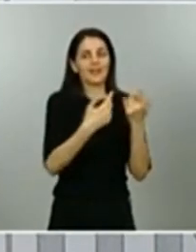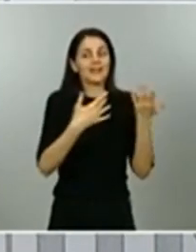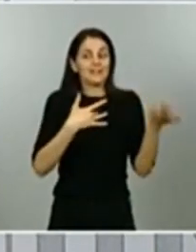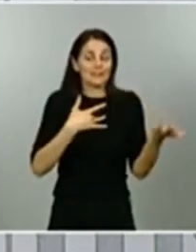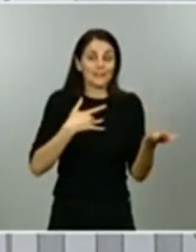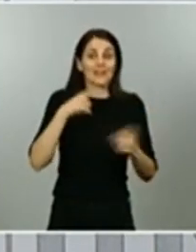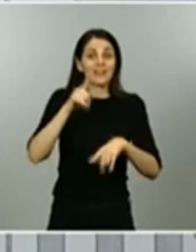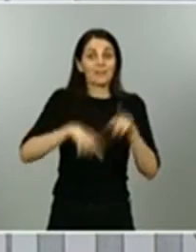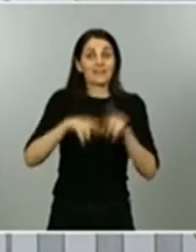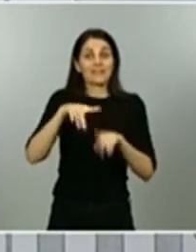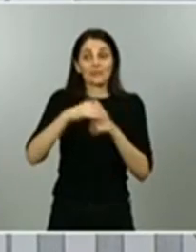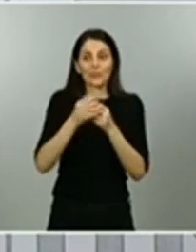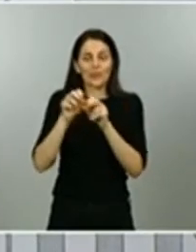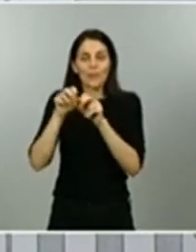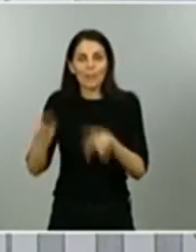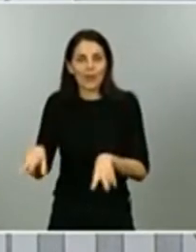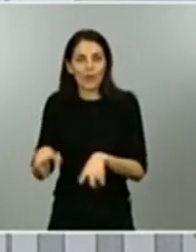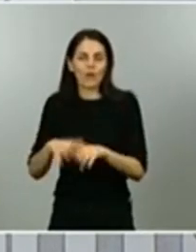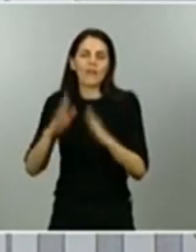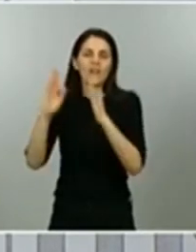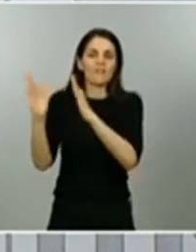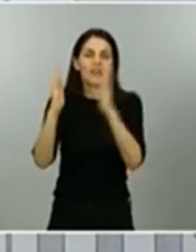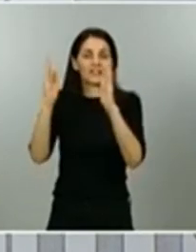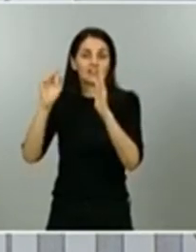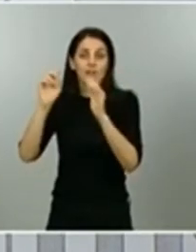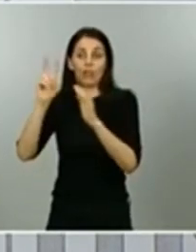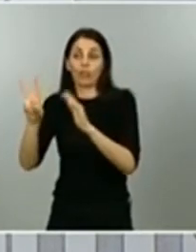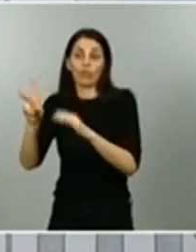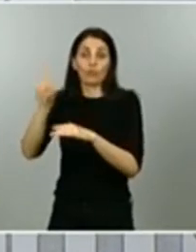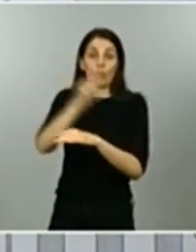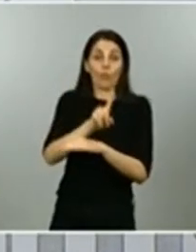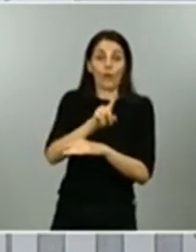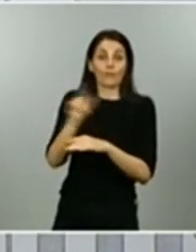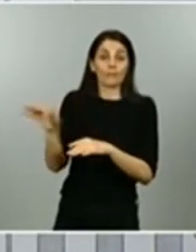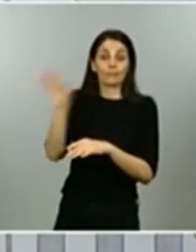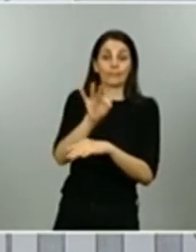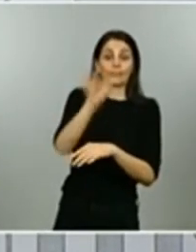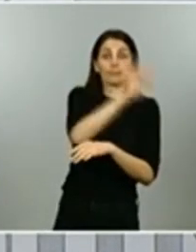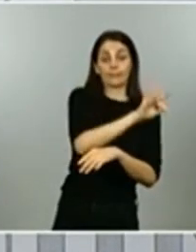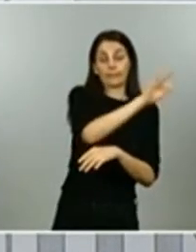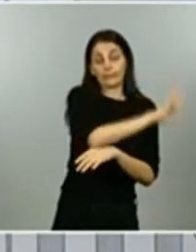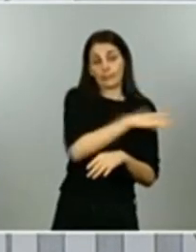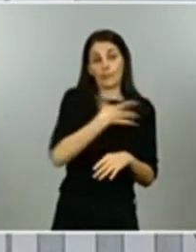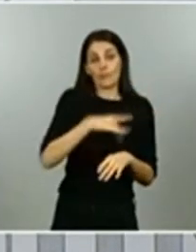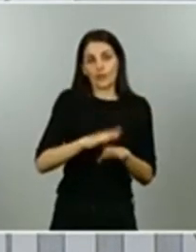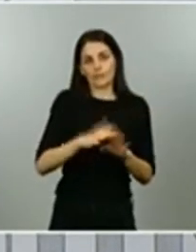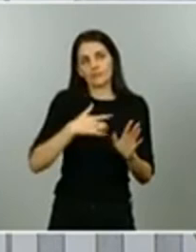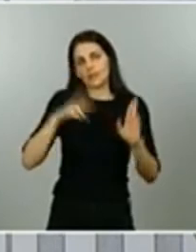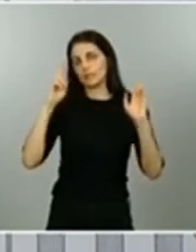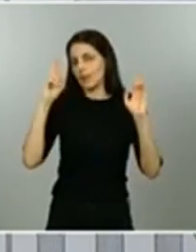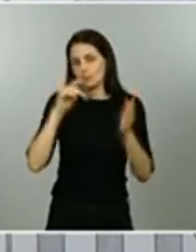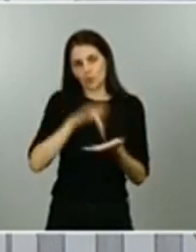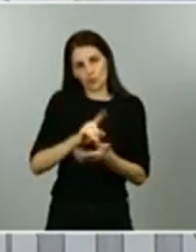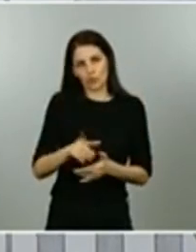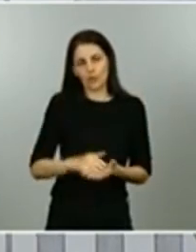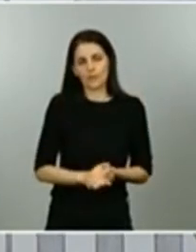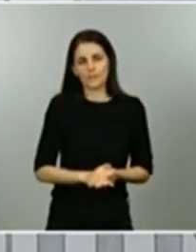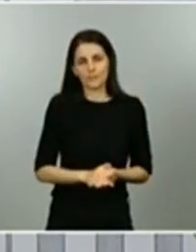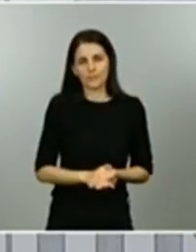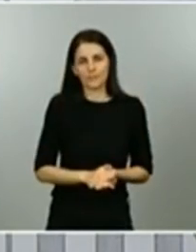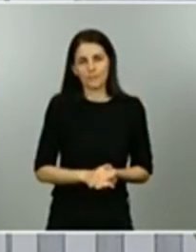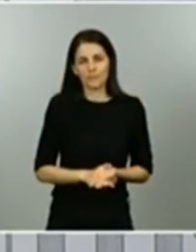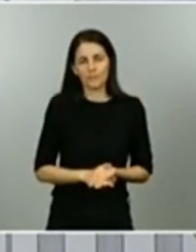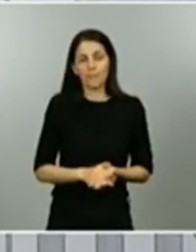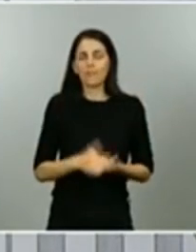esperamos que no ocurra por eso intentamos actuar con la máxima cautela y la máxima prudencia respecto a los horarios había dicho antes las franjas se